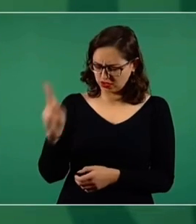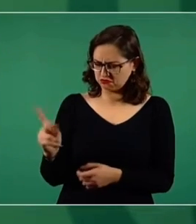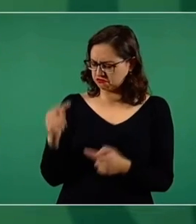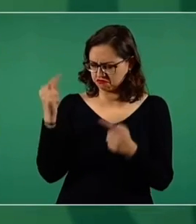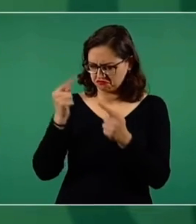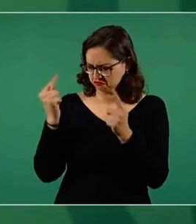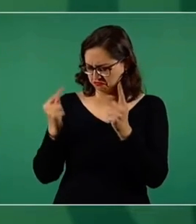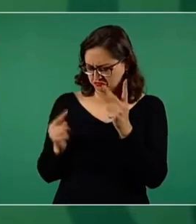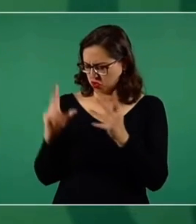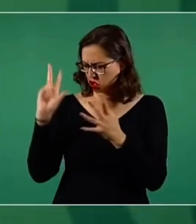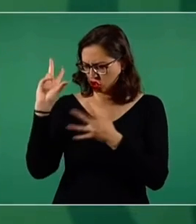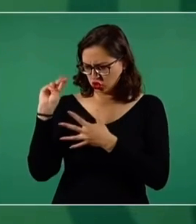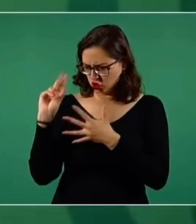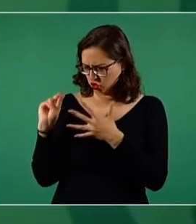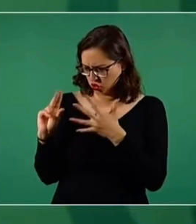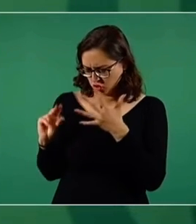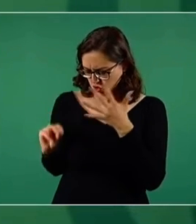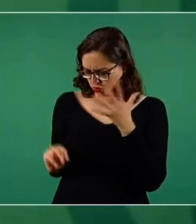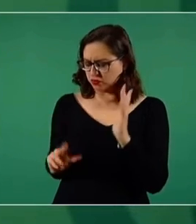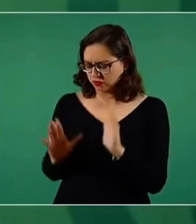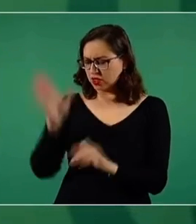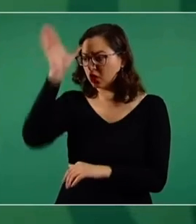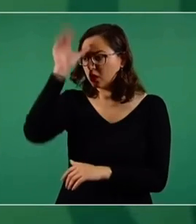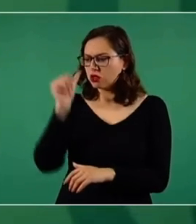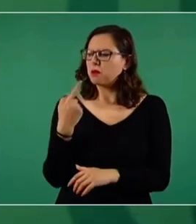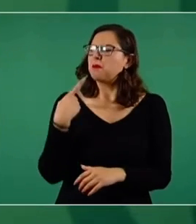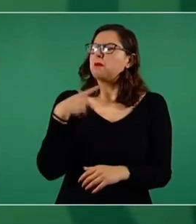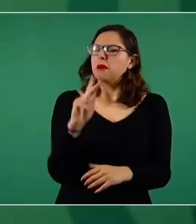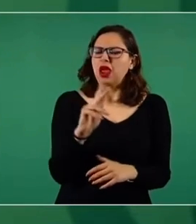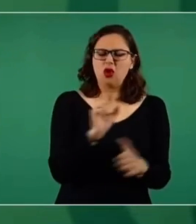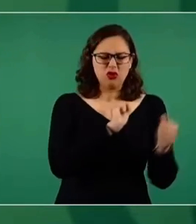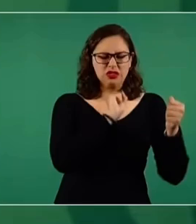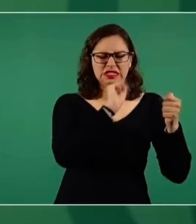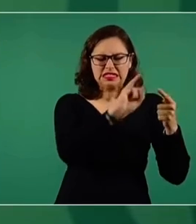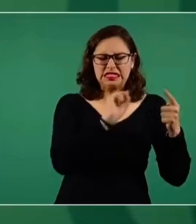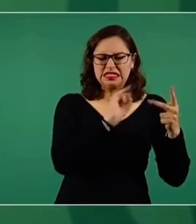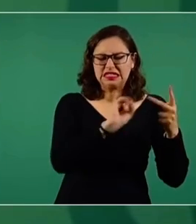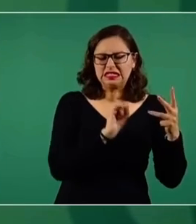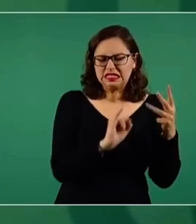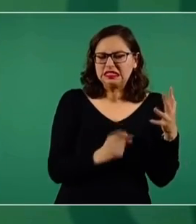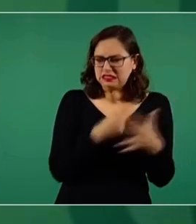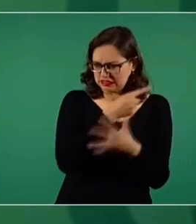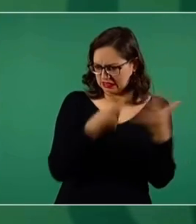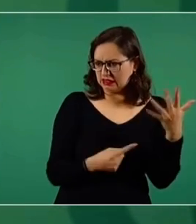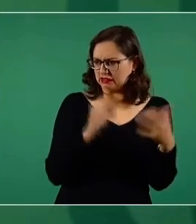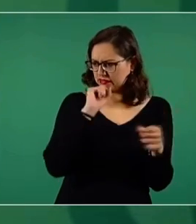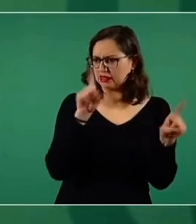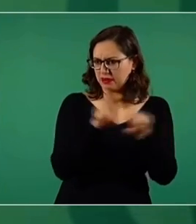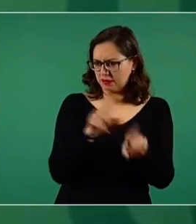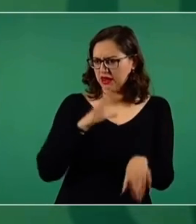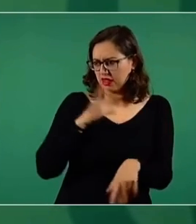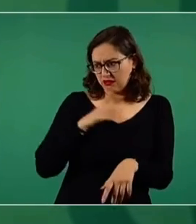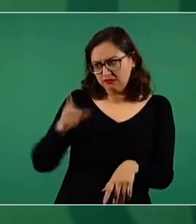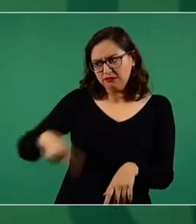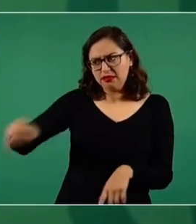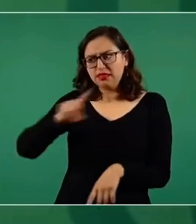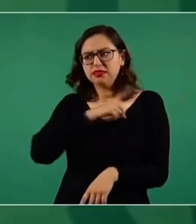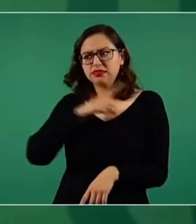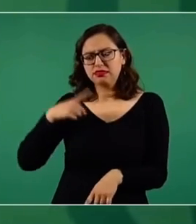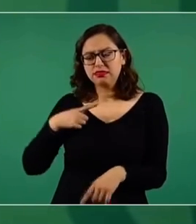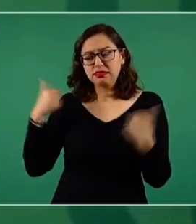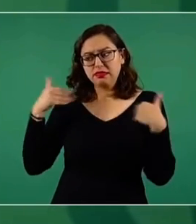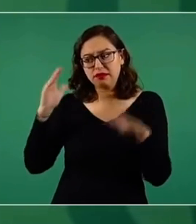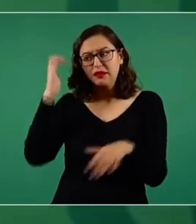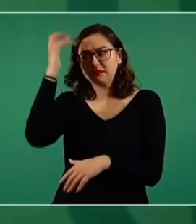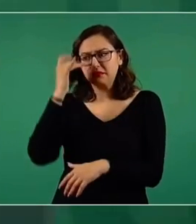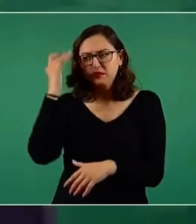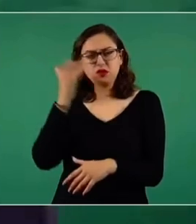precisamente a este esfuerzo que estamos haciendo no solamente como gobierno, sino también como sociedad, como personal docente, como personal